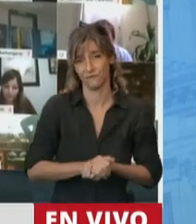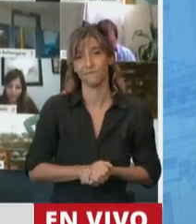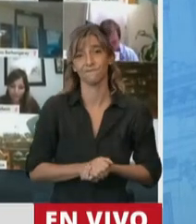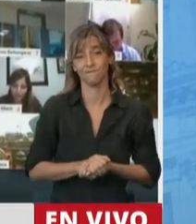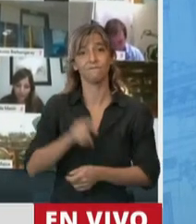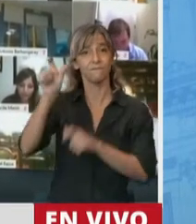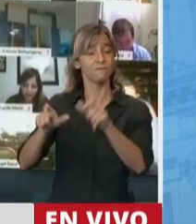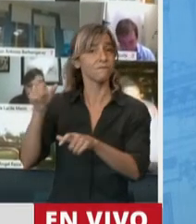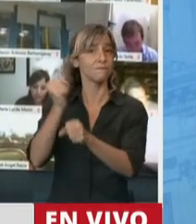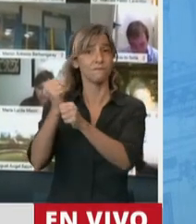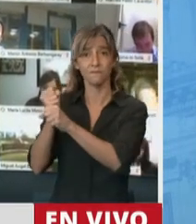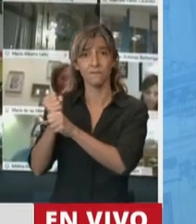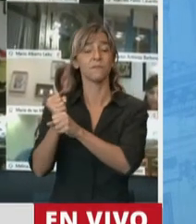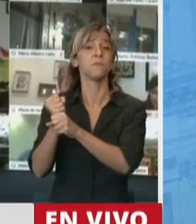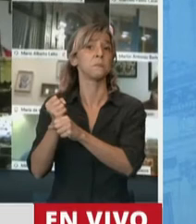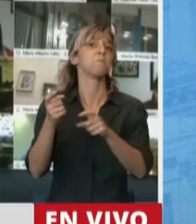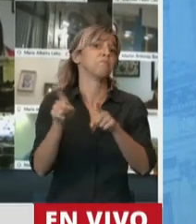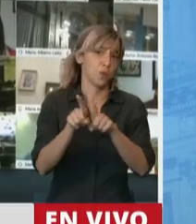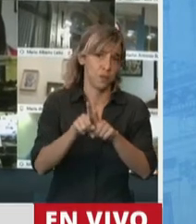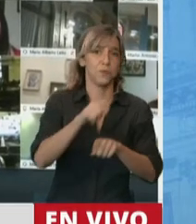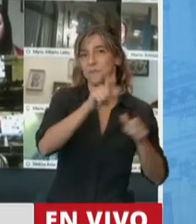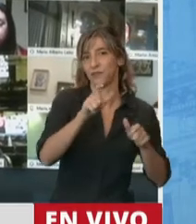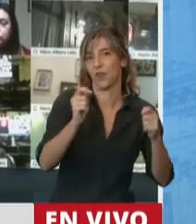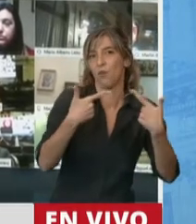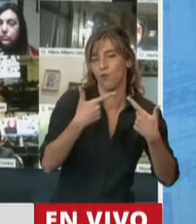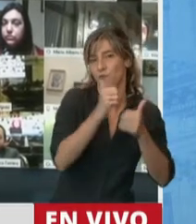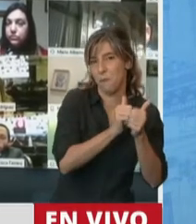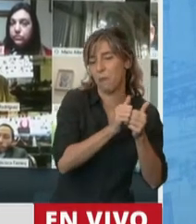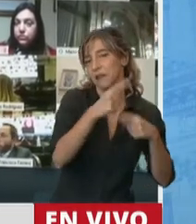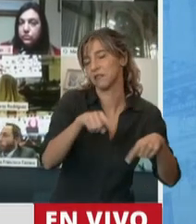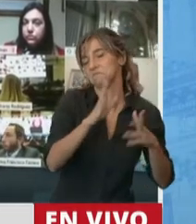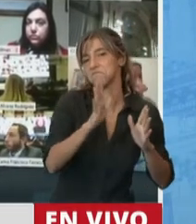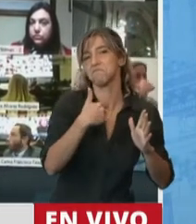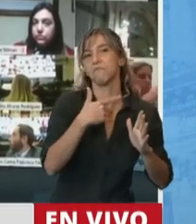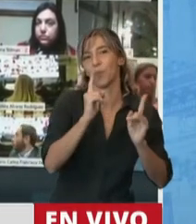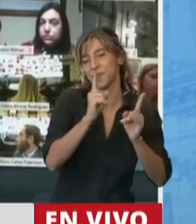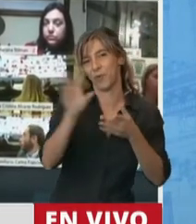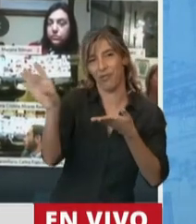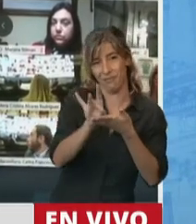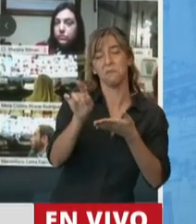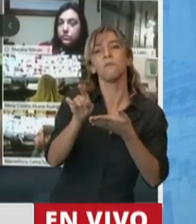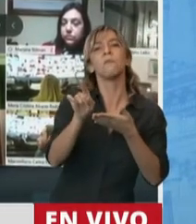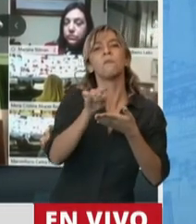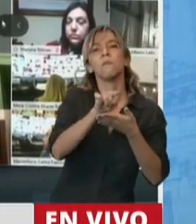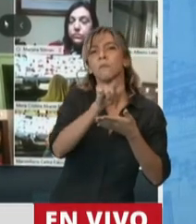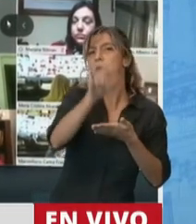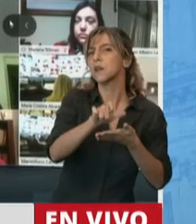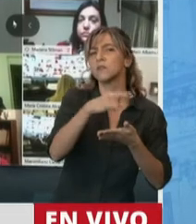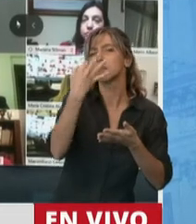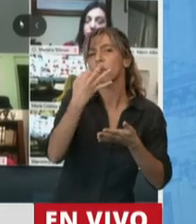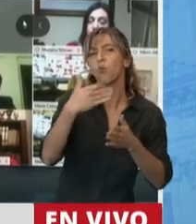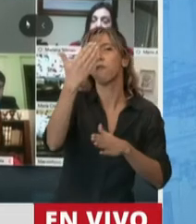también para un empleador, pero pongo énfasis en el trabajador, que tener que recurrir